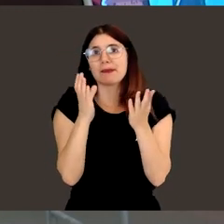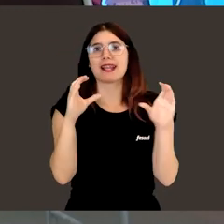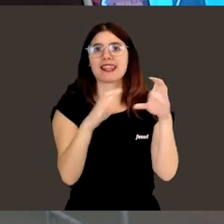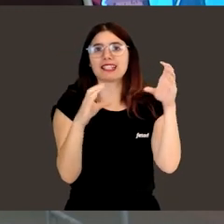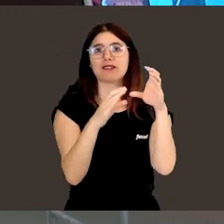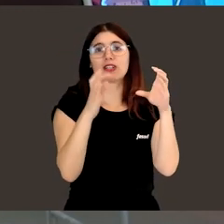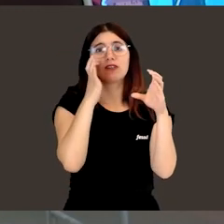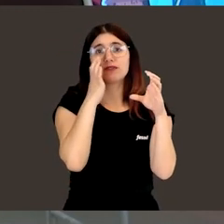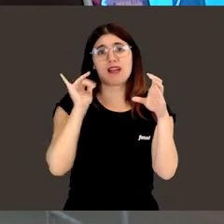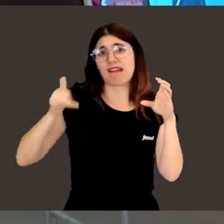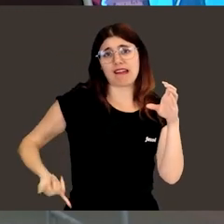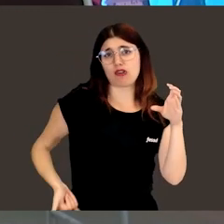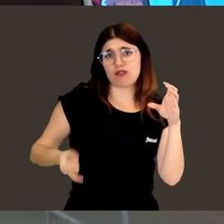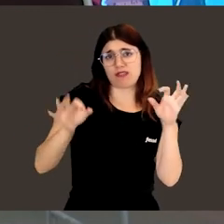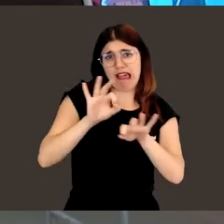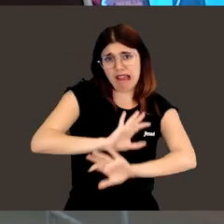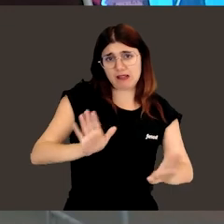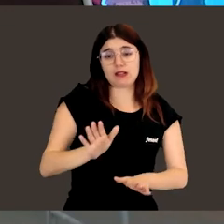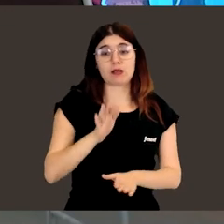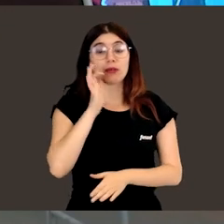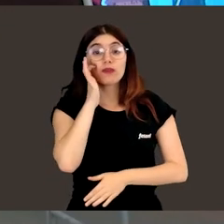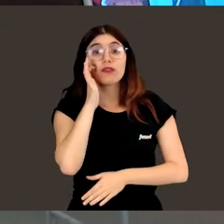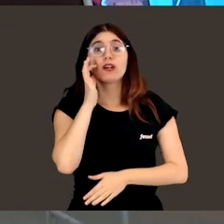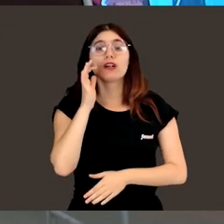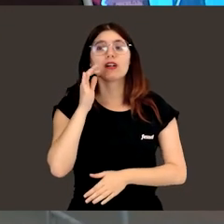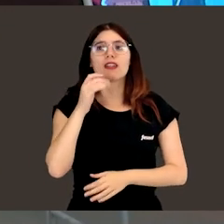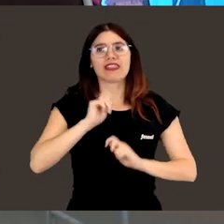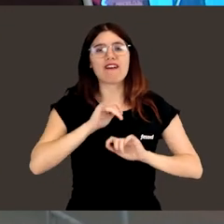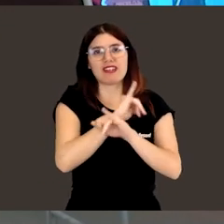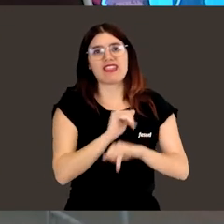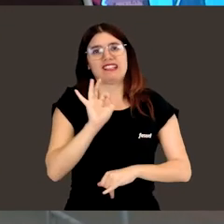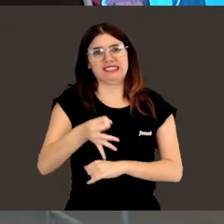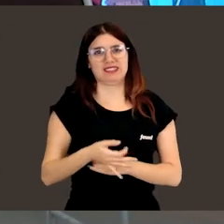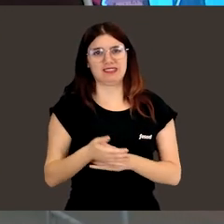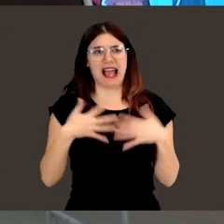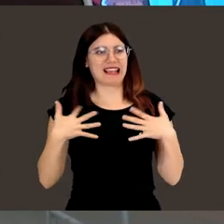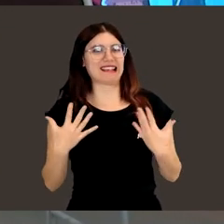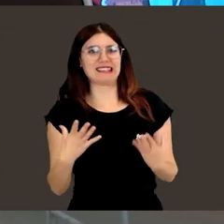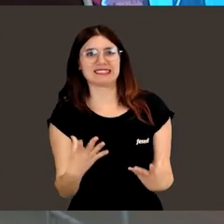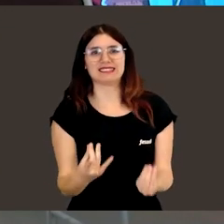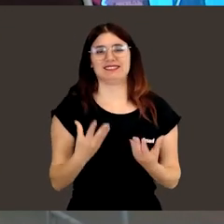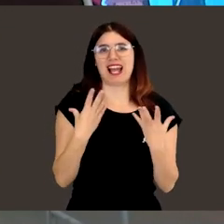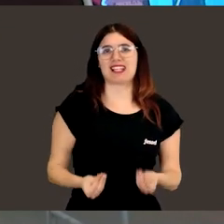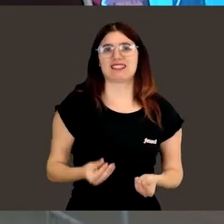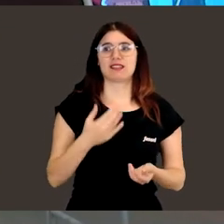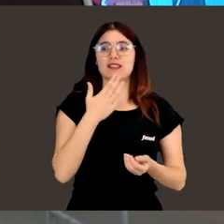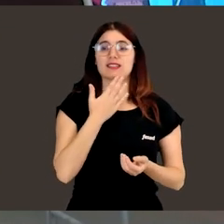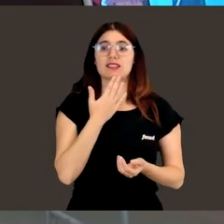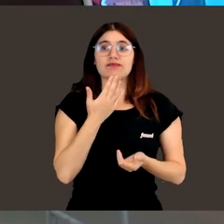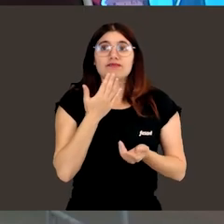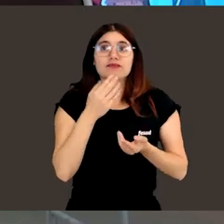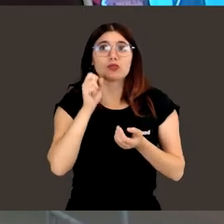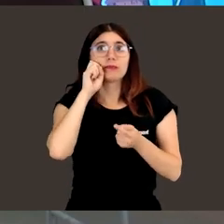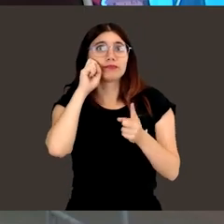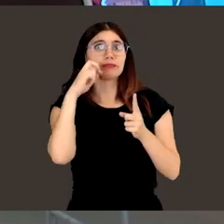que, bueno, por los científicos generalmente ninguno se hace rico con eso, pero sin embargo se hace rico de felicidad, rico de alegría. Y al final